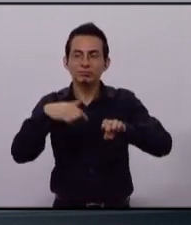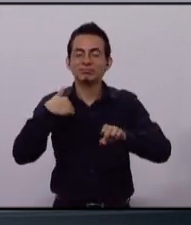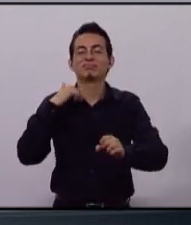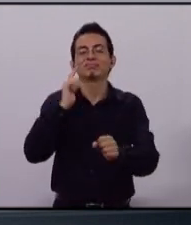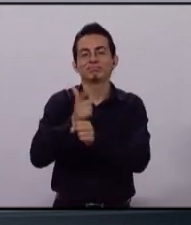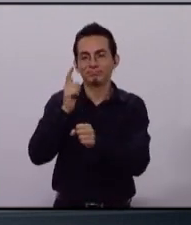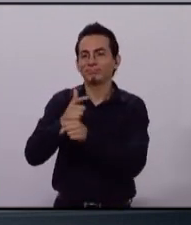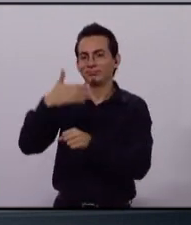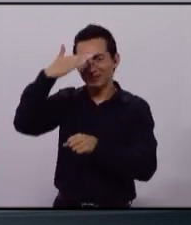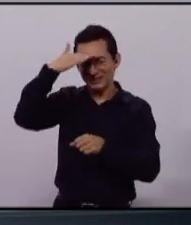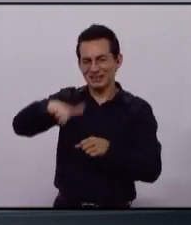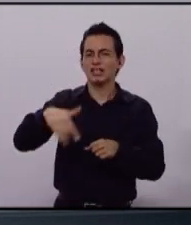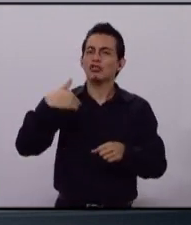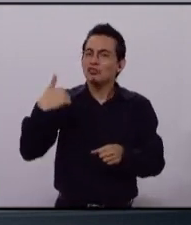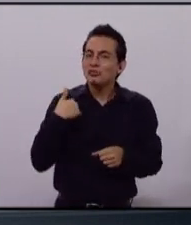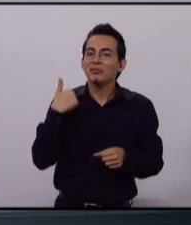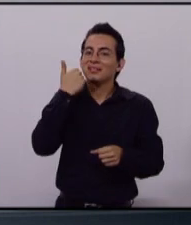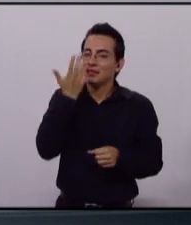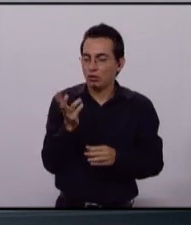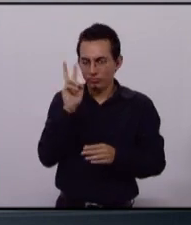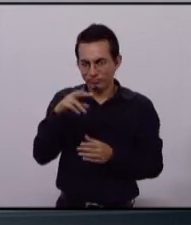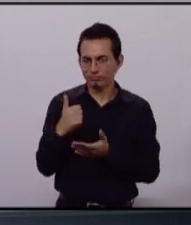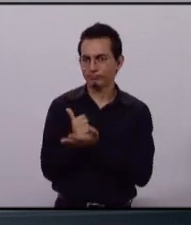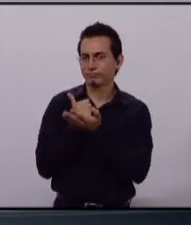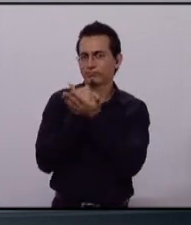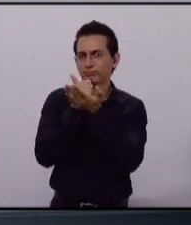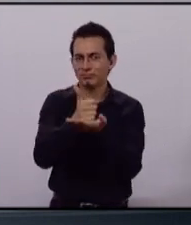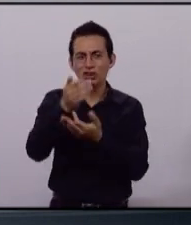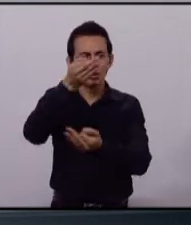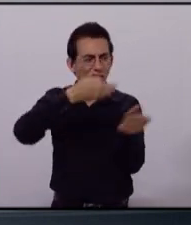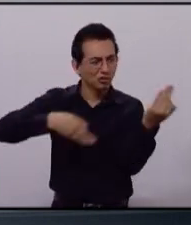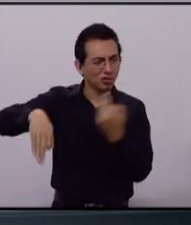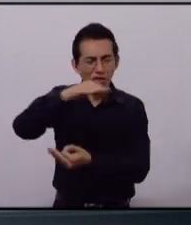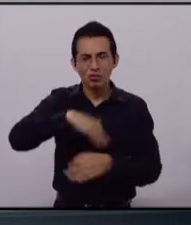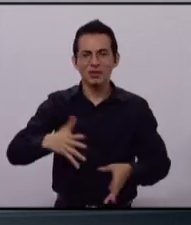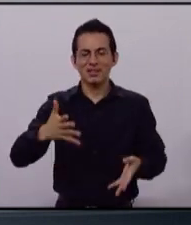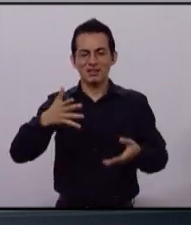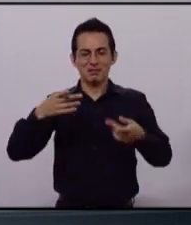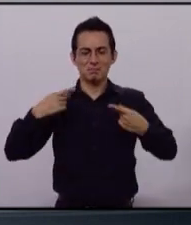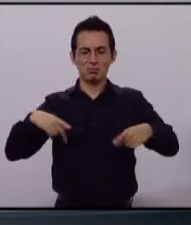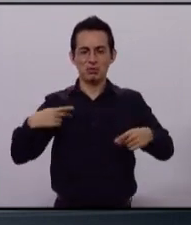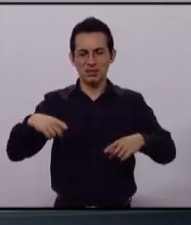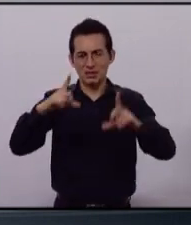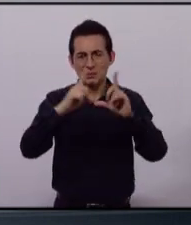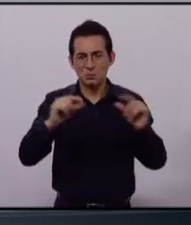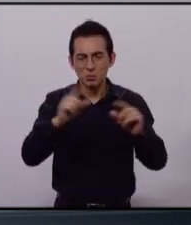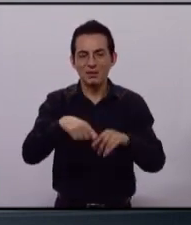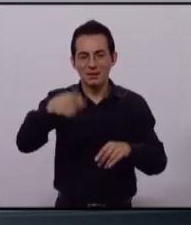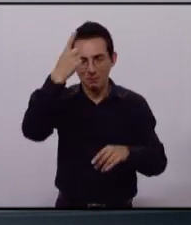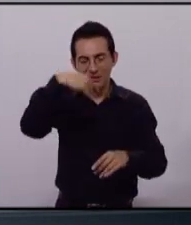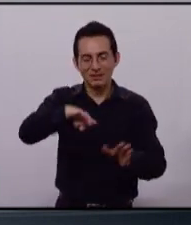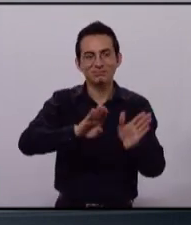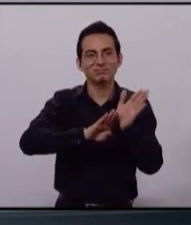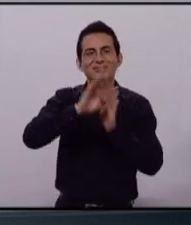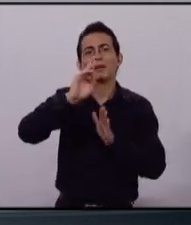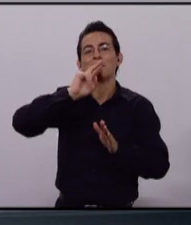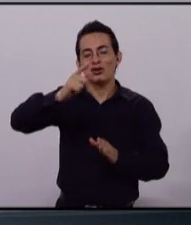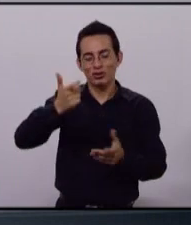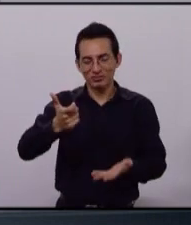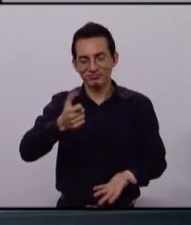municipio. Quiero ayudar a las familias zapopanas a que tengan mayores ingresos y dineros que le alcancen.